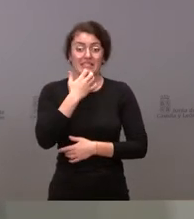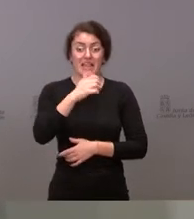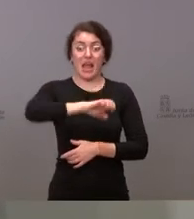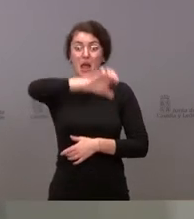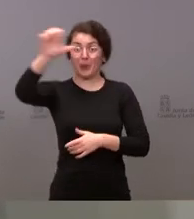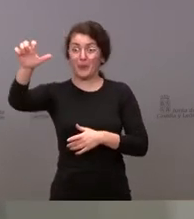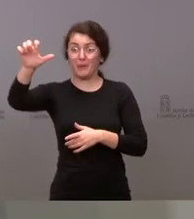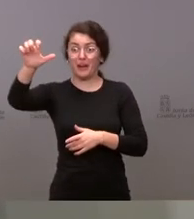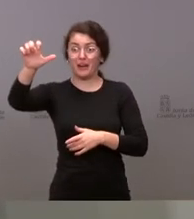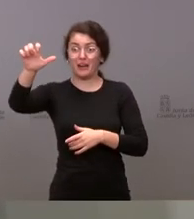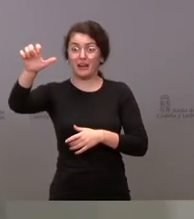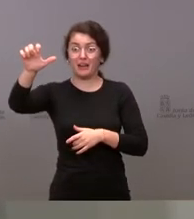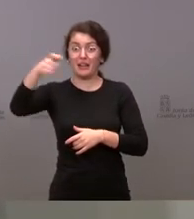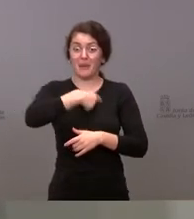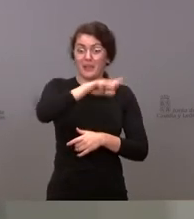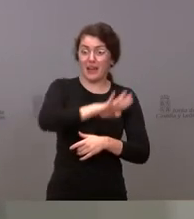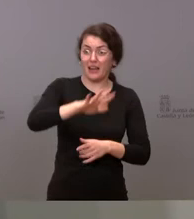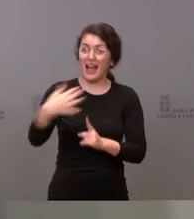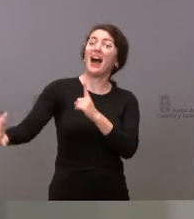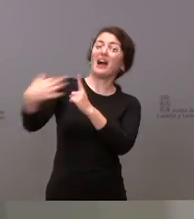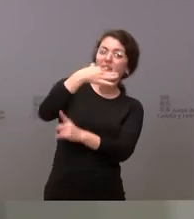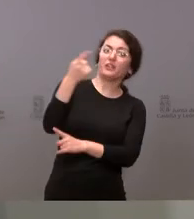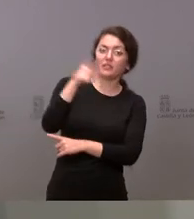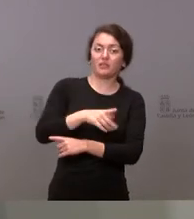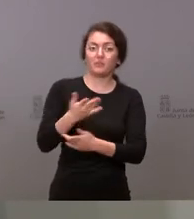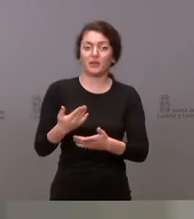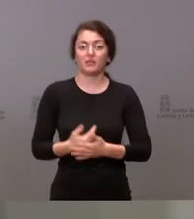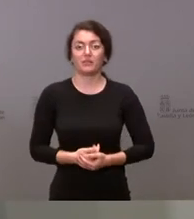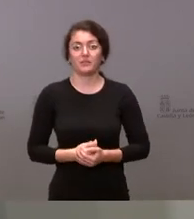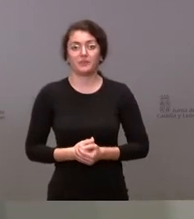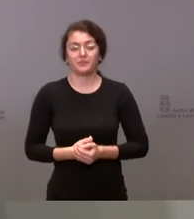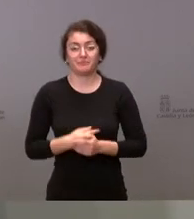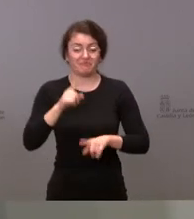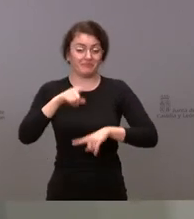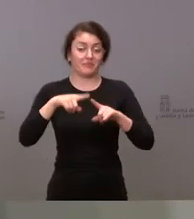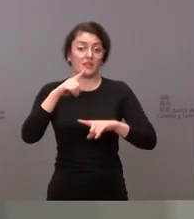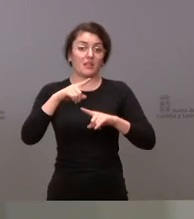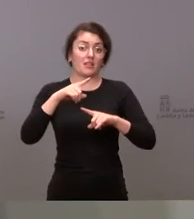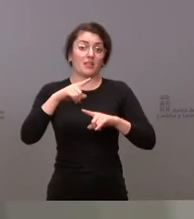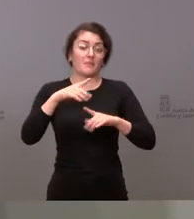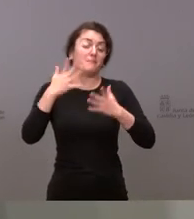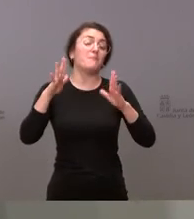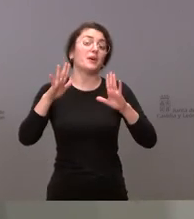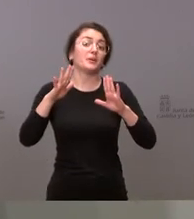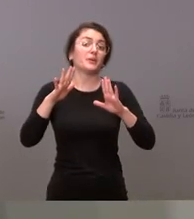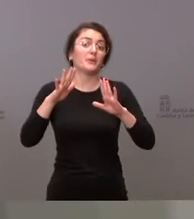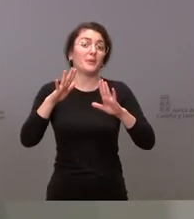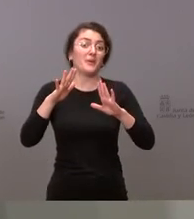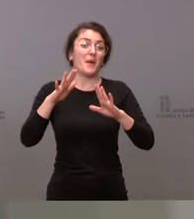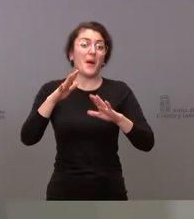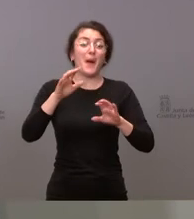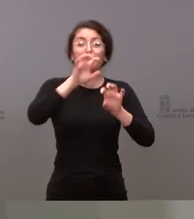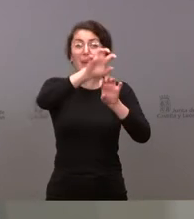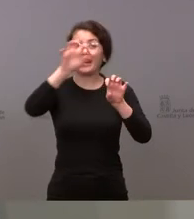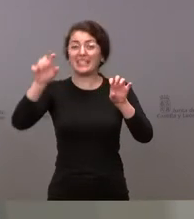desplaza más o menos, con más virulencia o menos virulencia, dependiendo de la vacunación. Pero no hay ningún país que sea una isla. Y esto